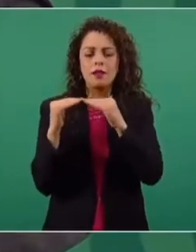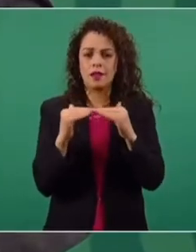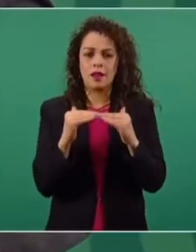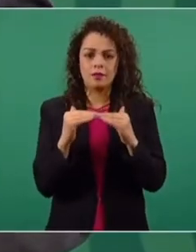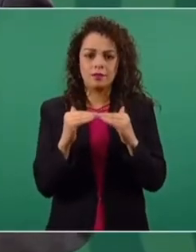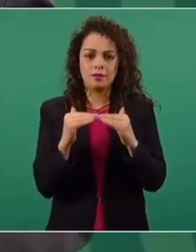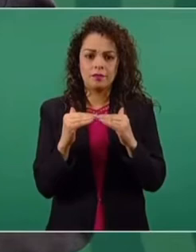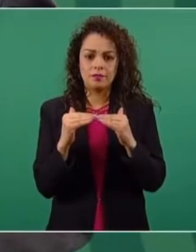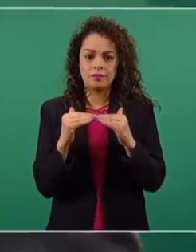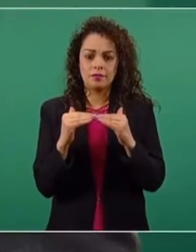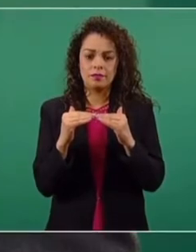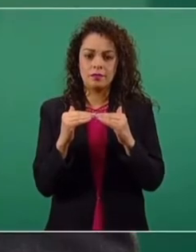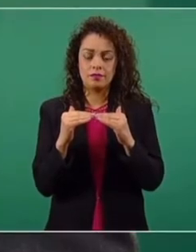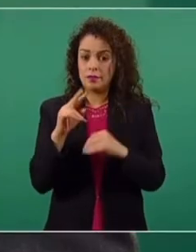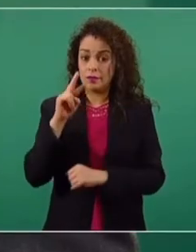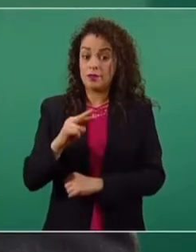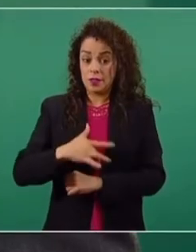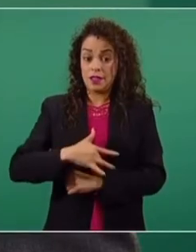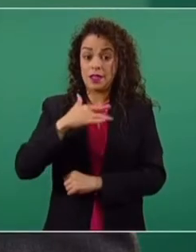Hay fobia.